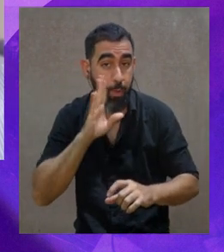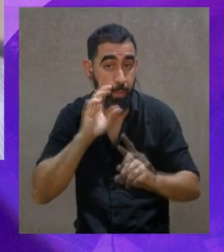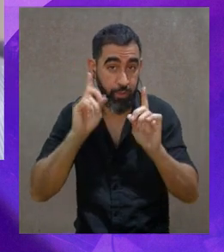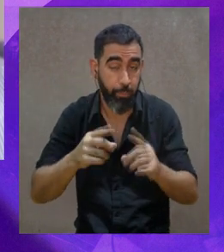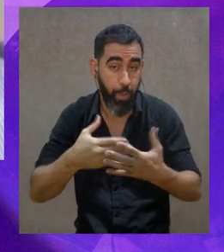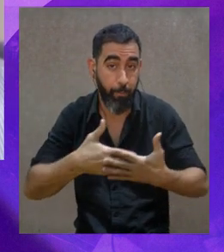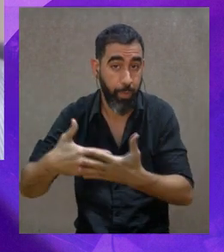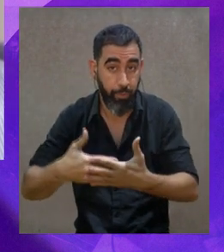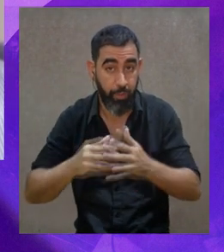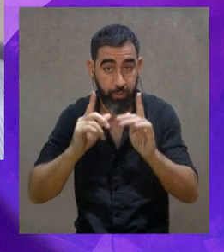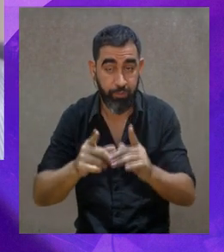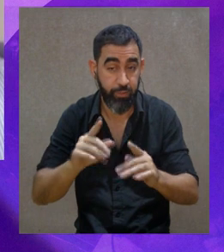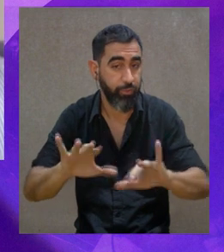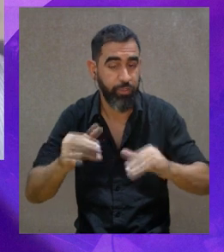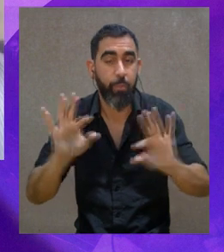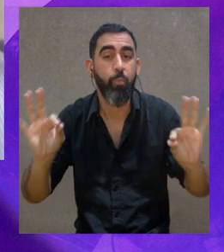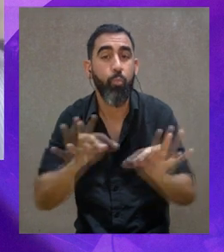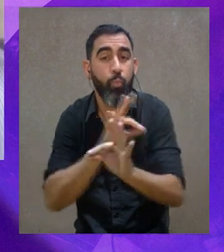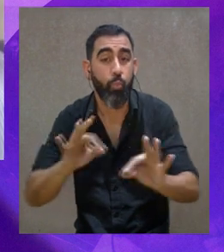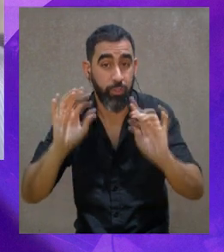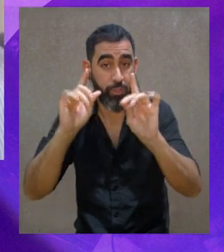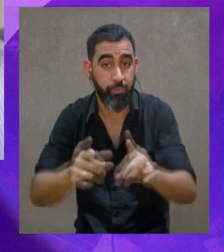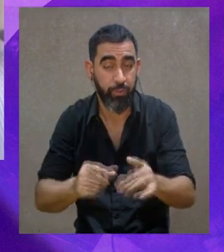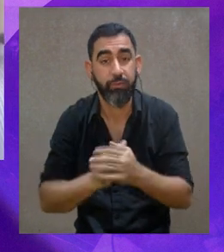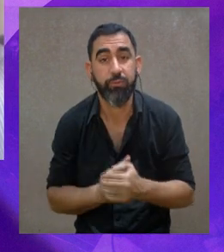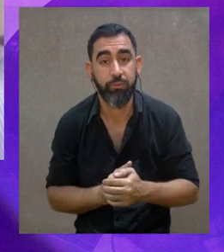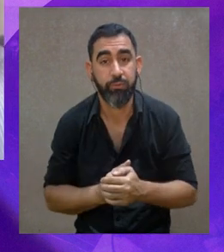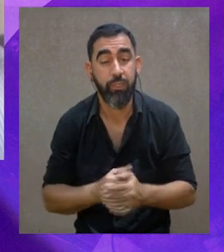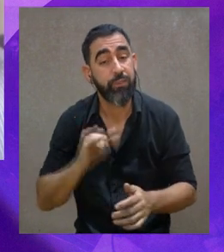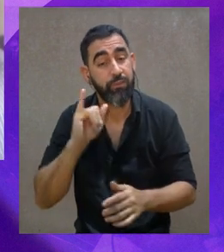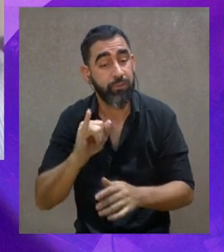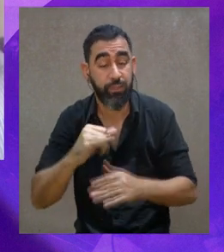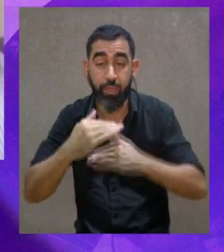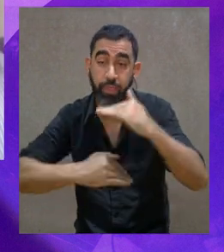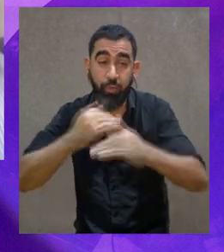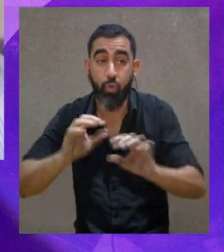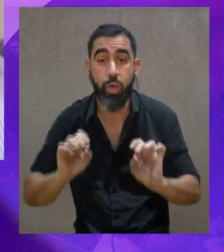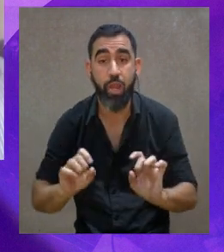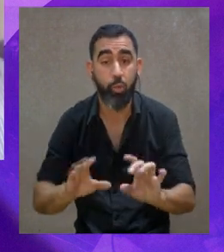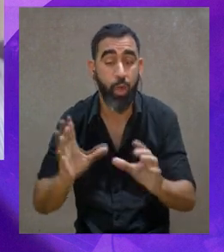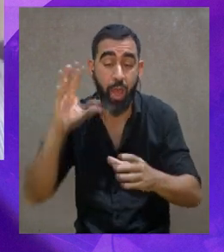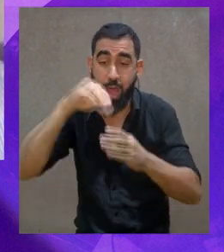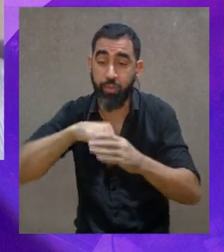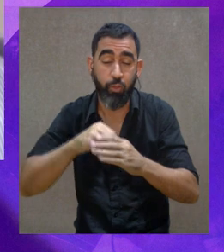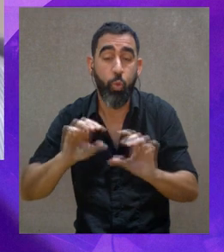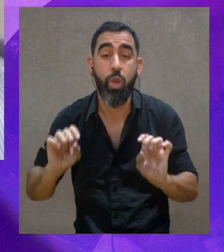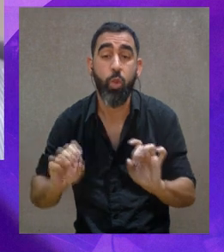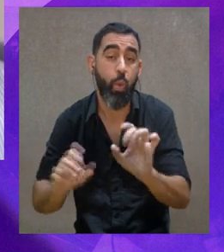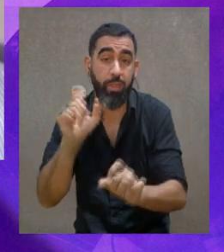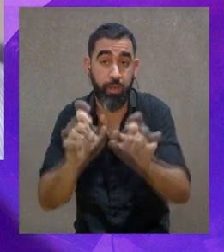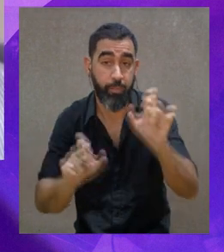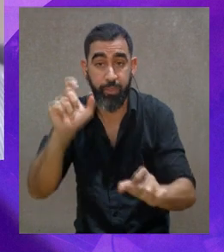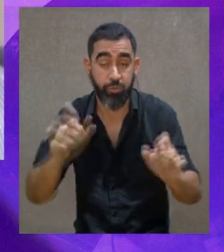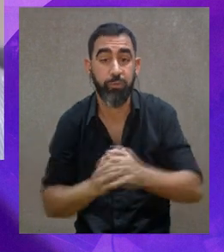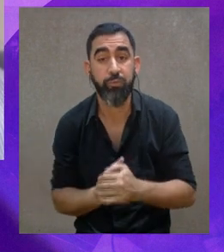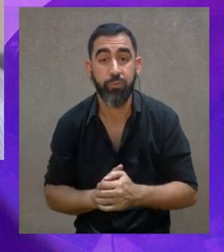nuestra madre y eso ya es música, es parte del desarrollo natural, está en nuestra naturaleza,